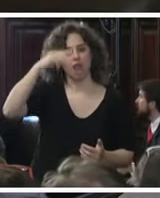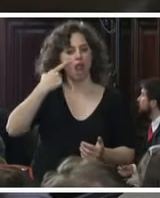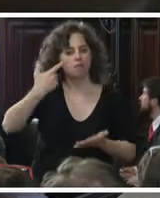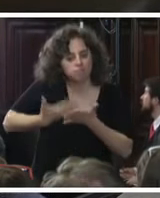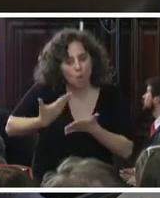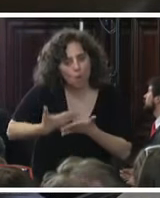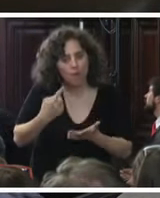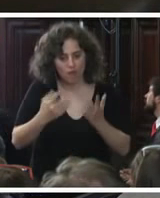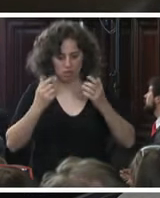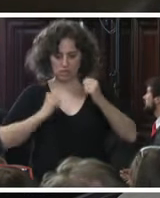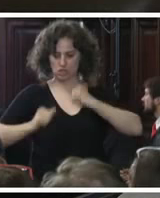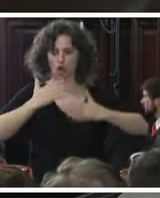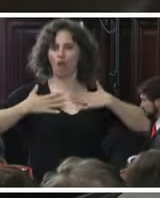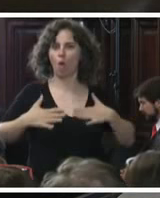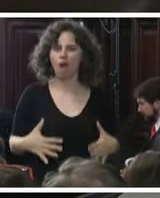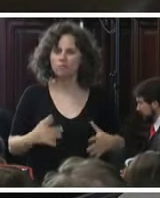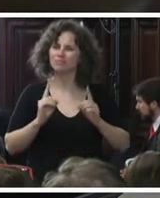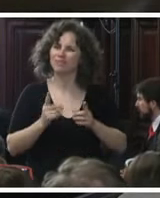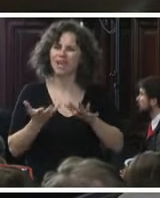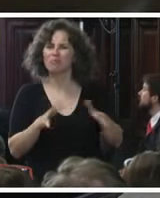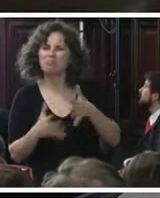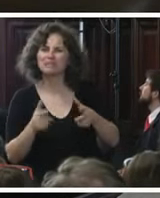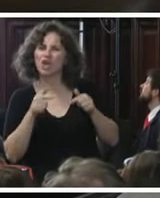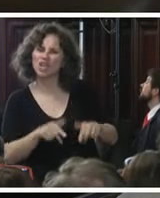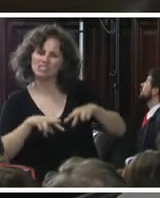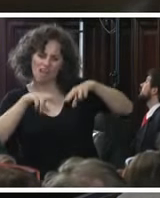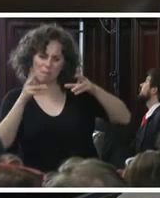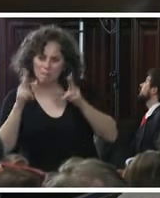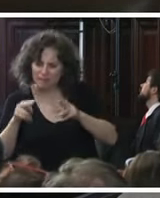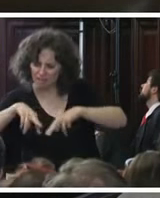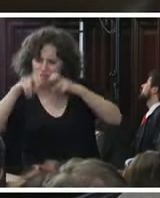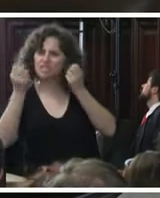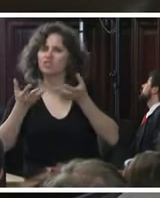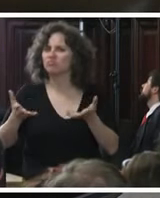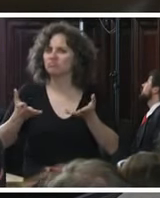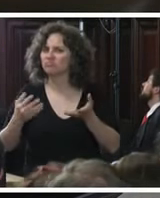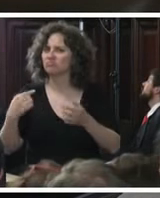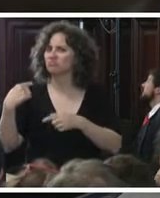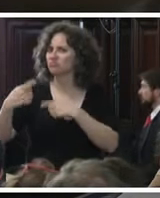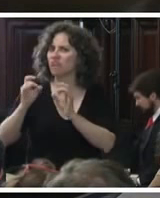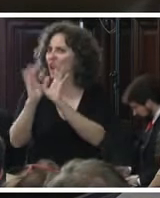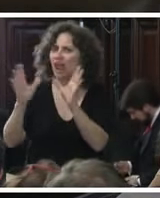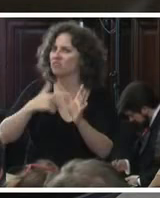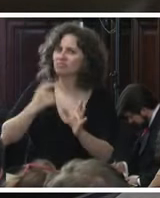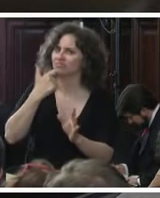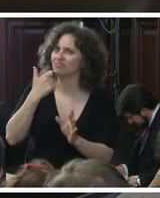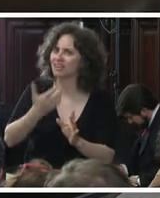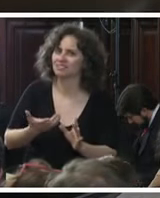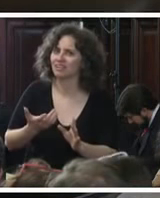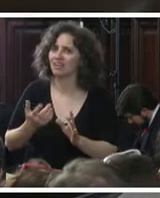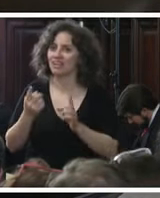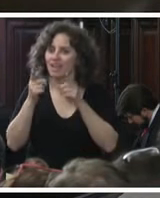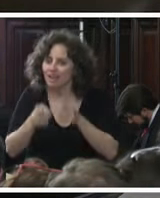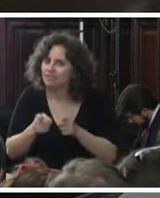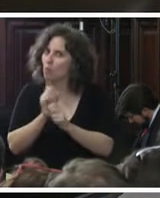corporal entonces qué pasa con ese lado de la investigación de repente si hubiera interés en seguir esa línea de